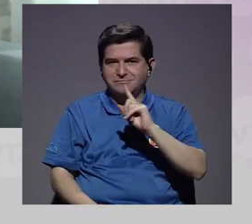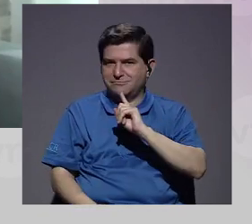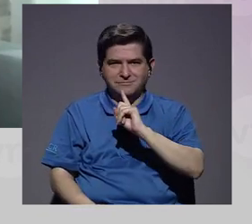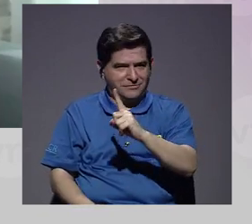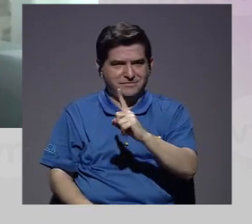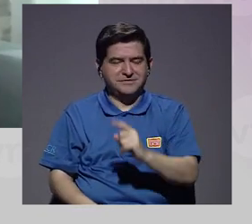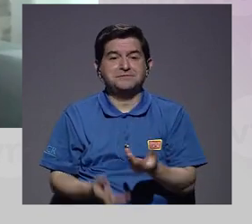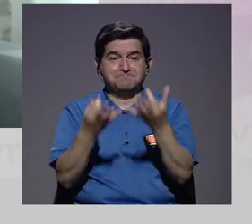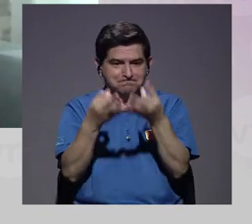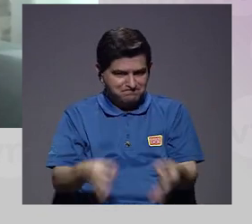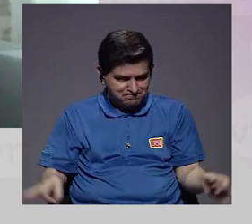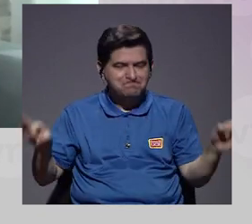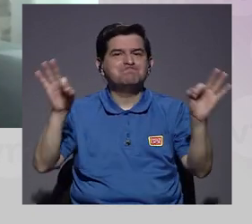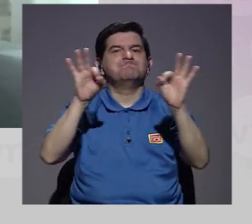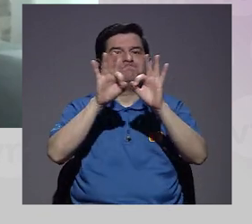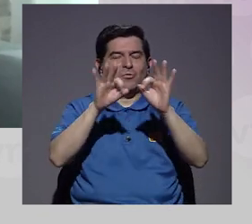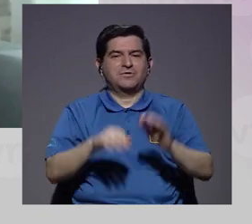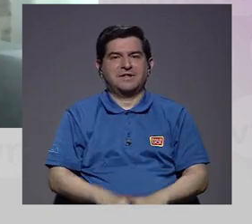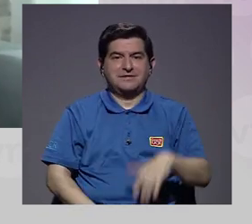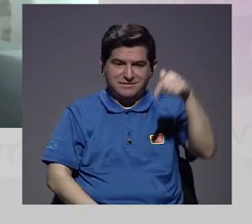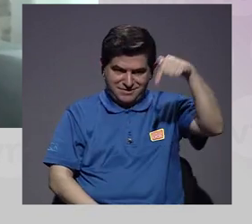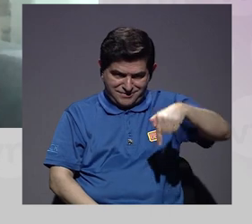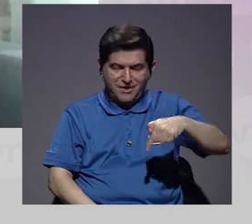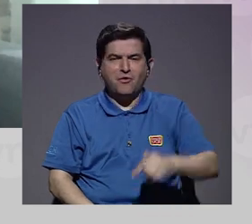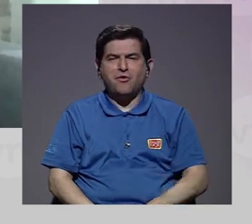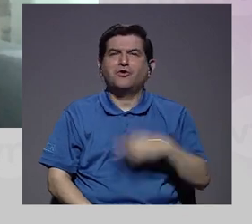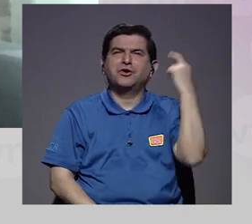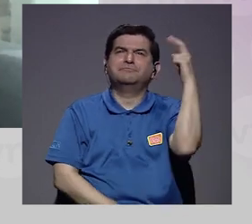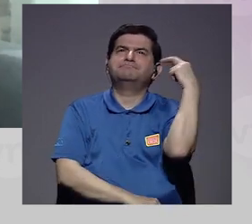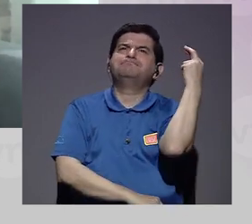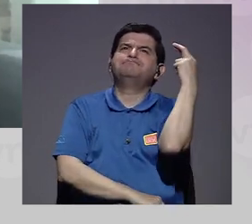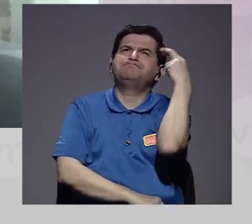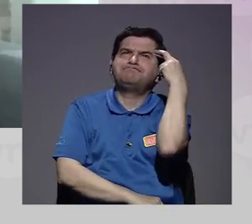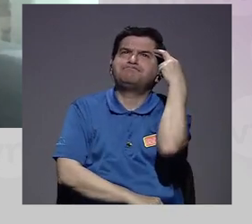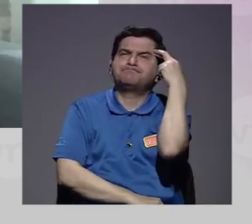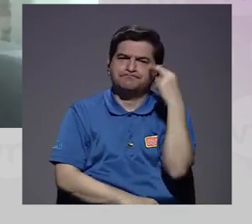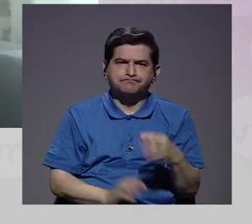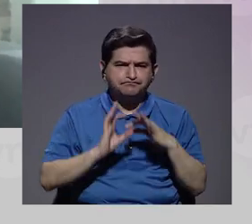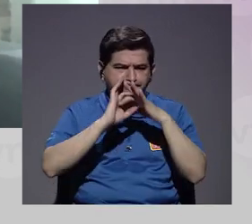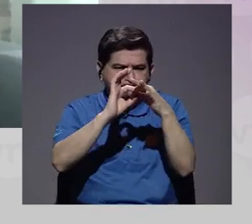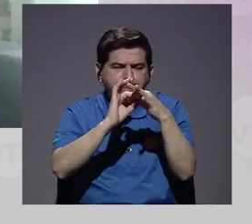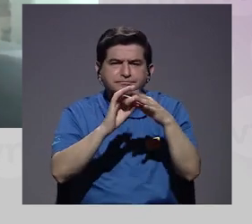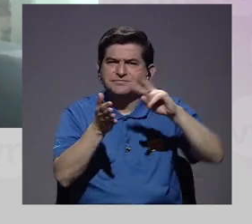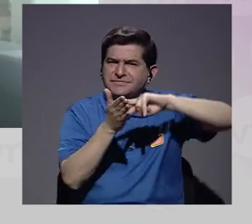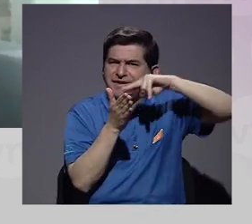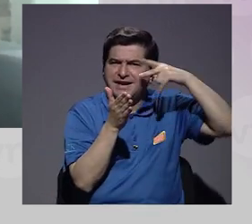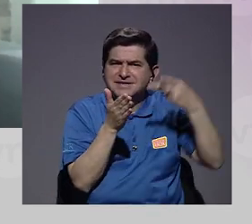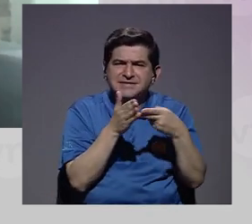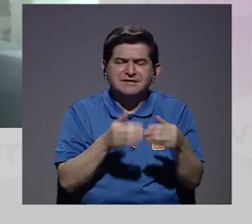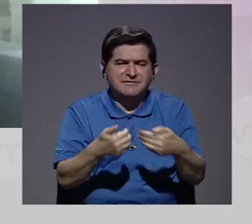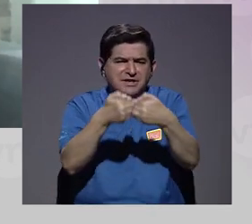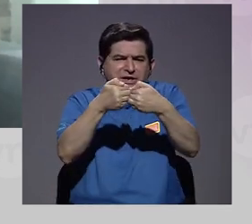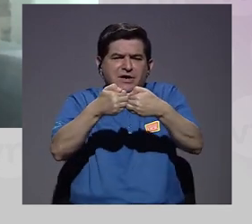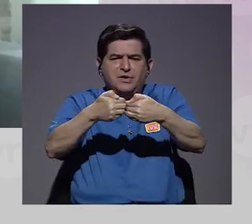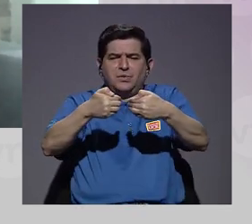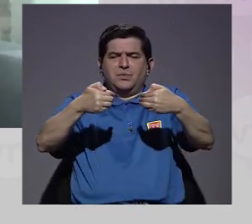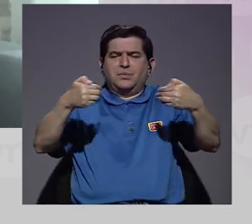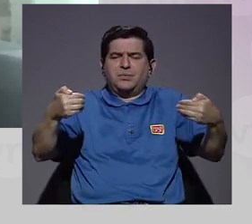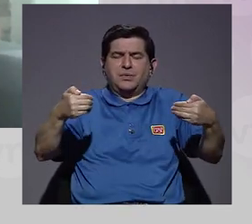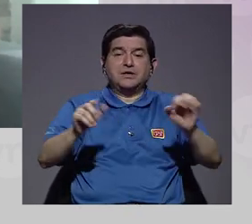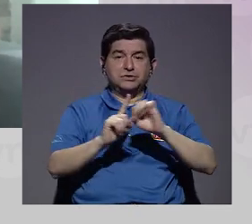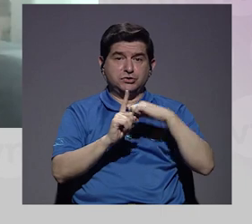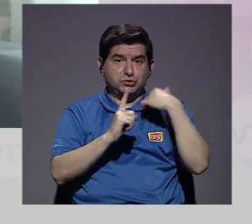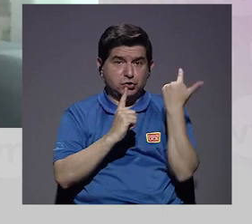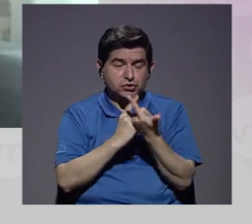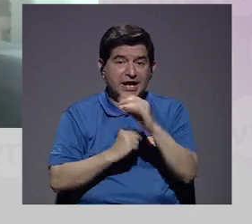se dice. Por eso es importante que podamos hoy justamente reflexionar sobre lo que significa la distancia